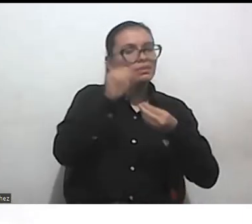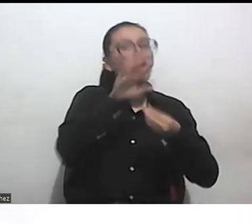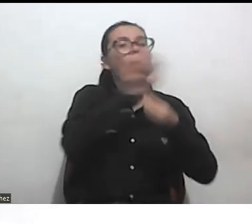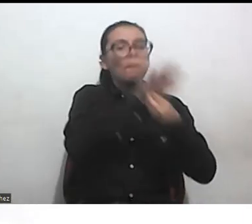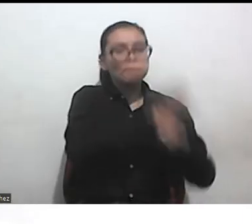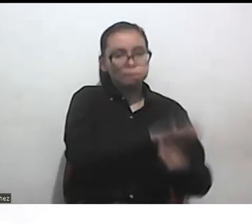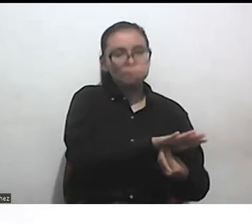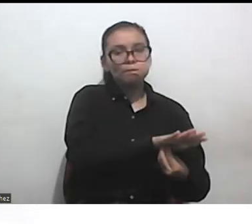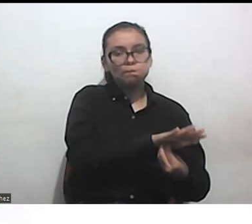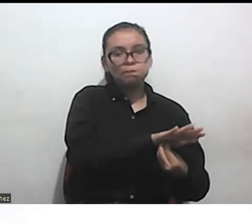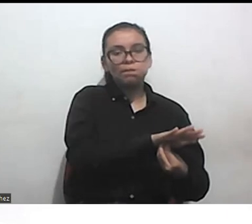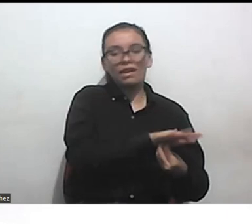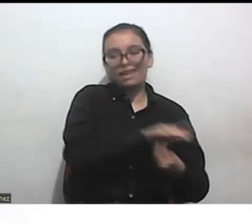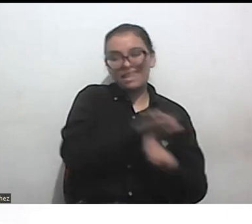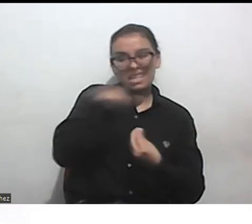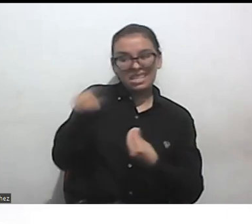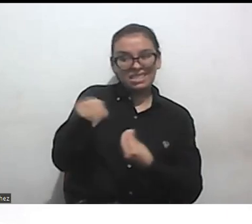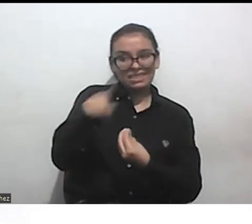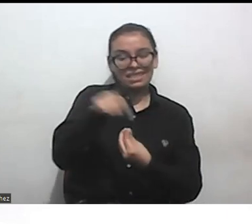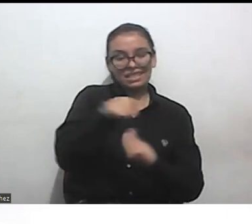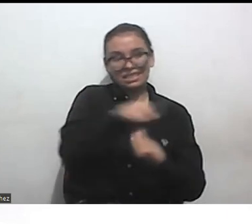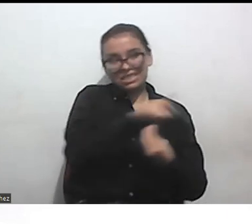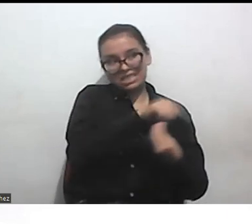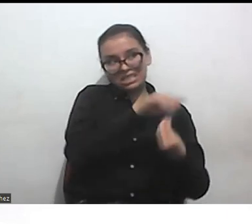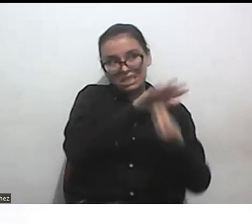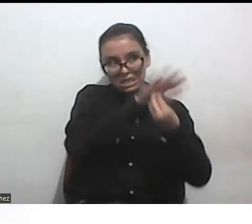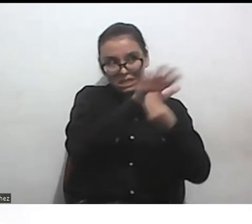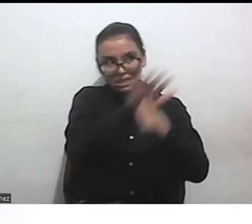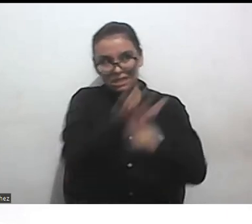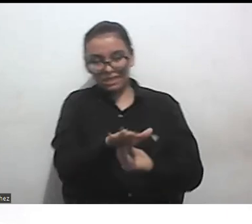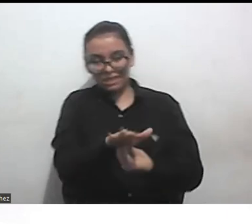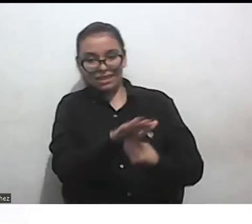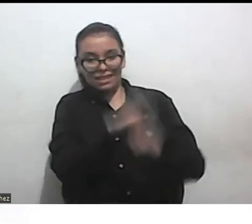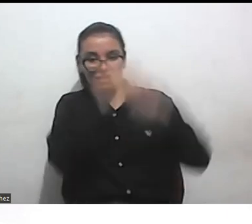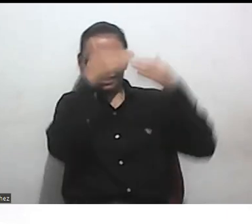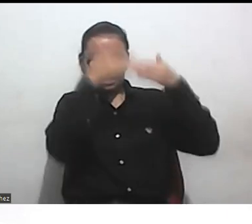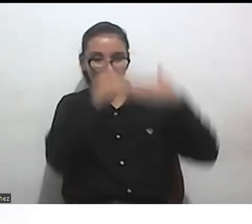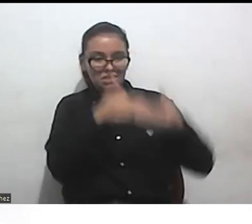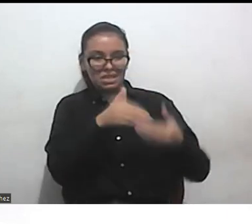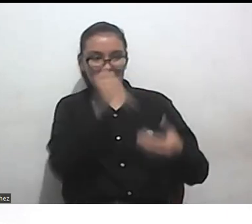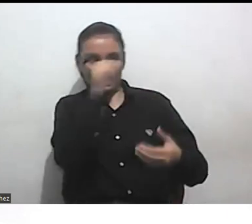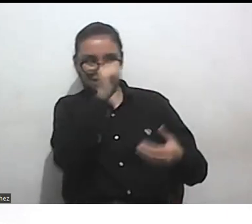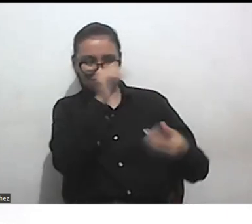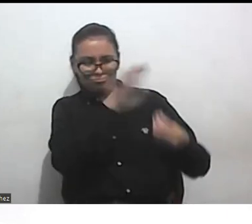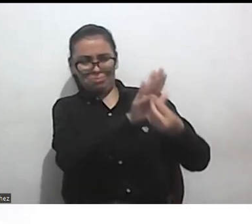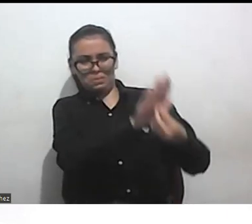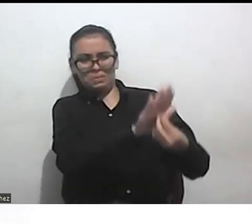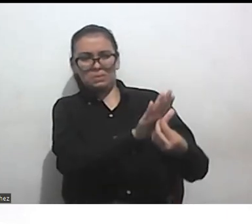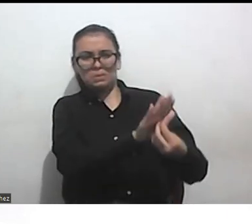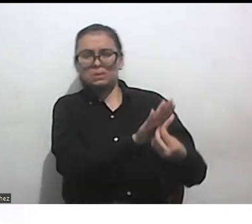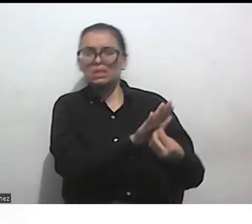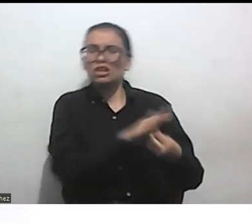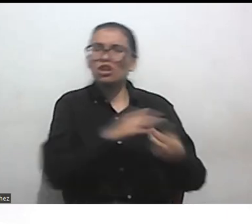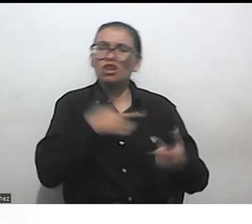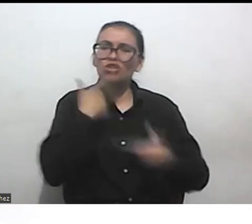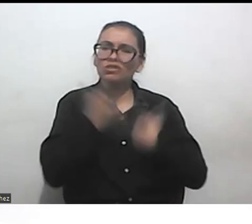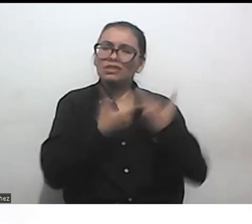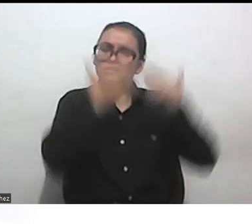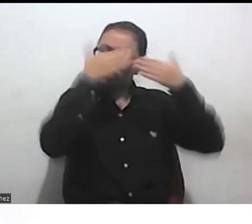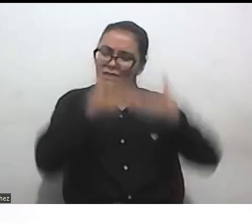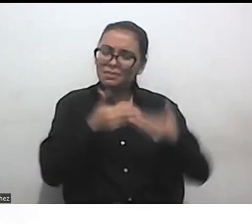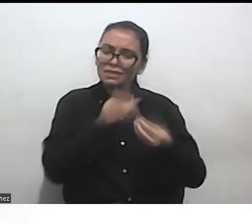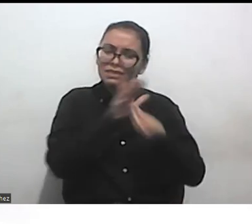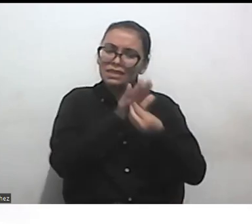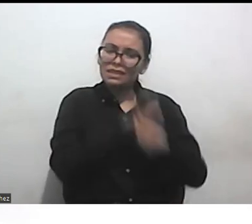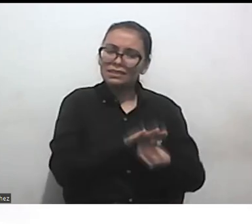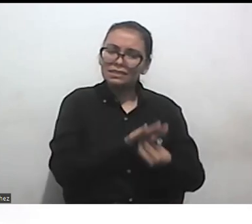identidades el movimiento con discapacidad en Colombia las luchas antirracistas son muy pocas o sea hay muy pocos